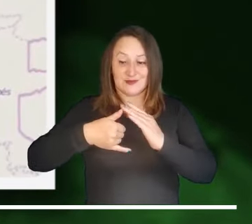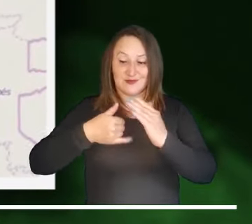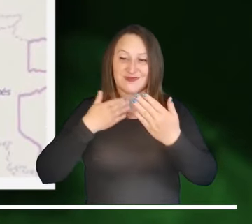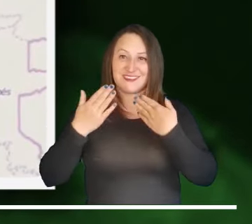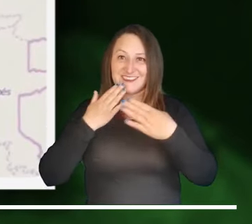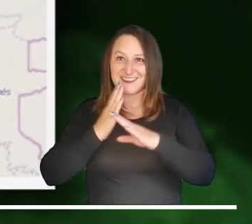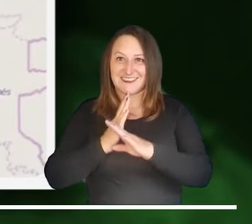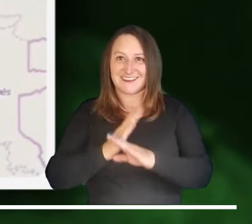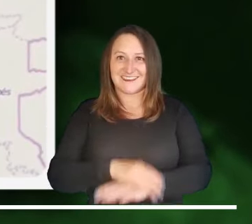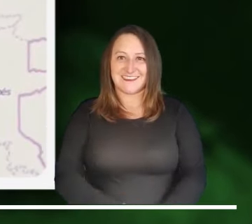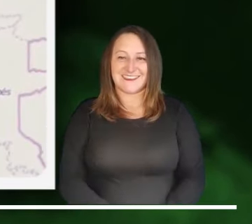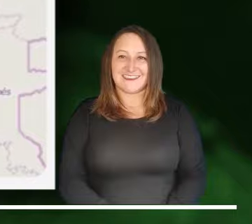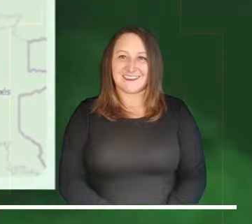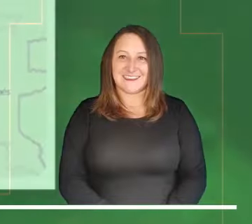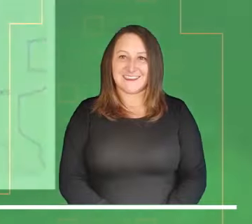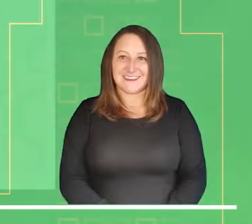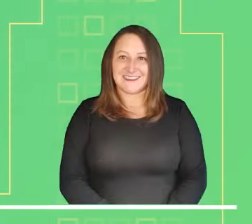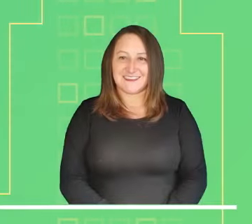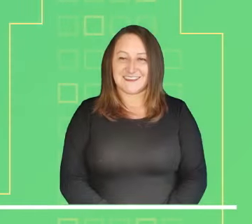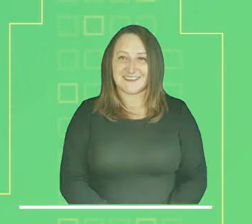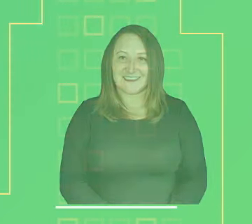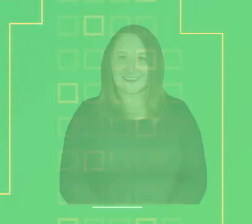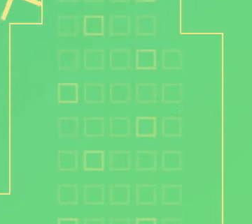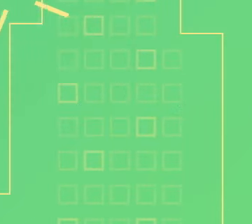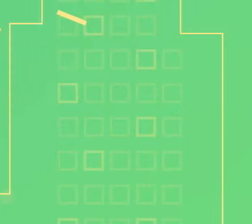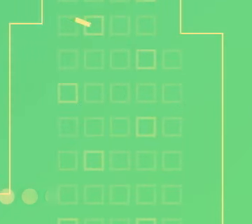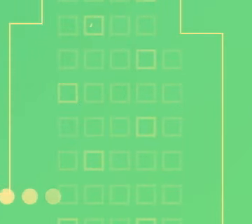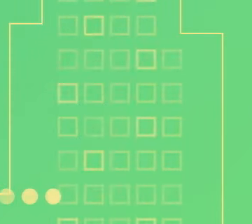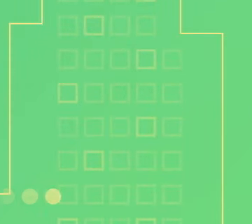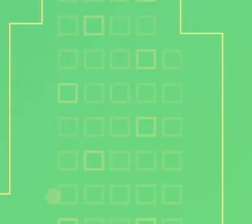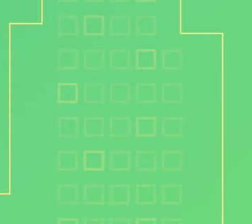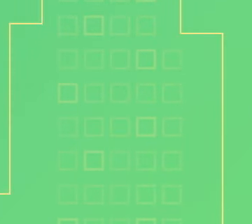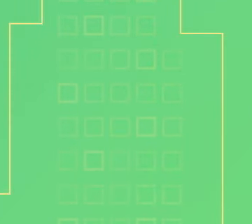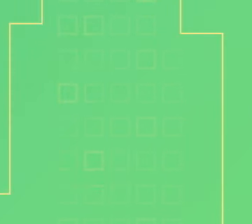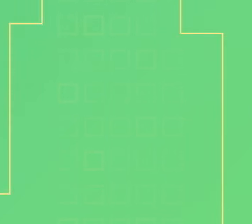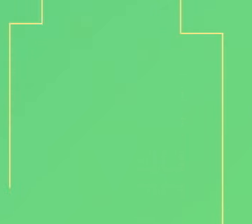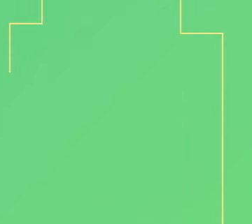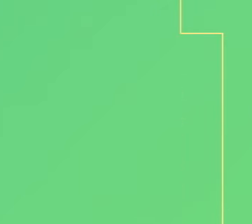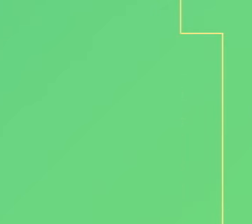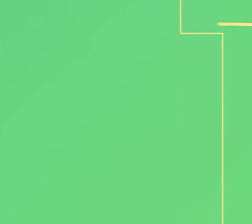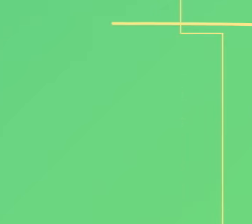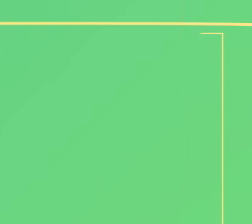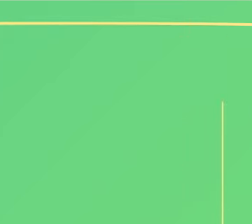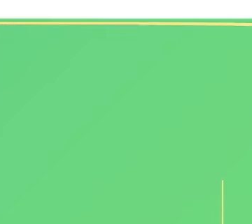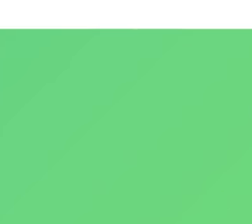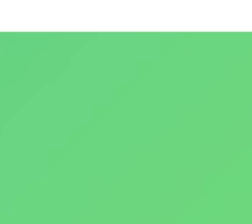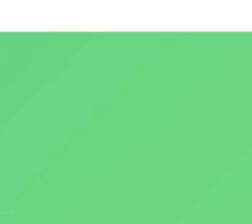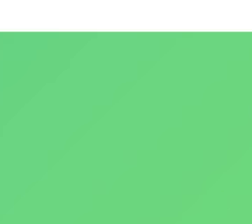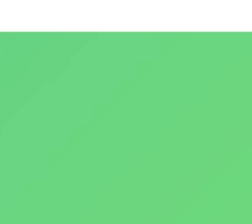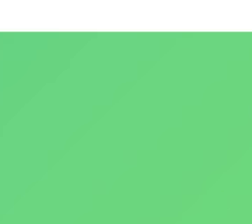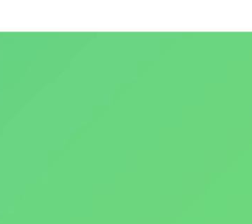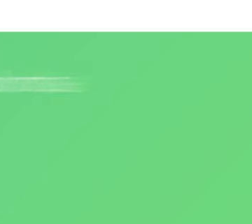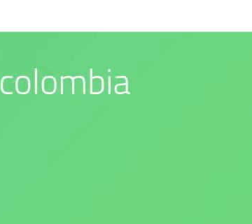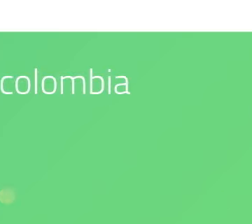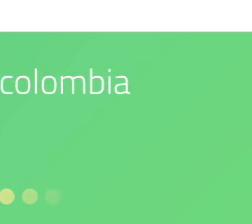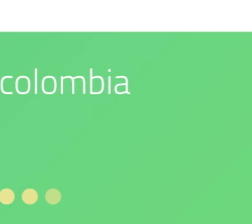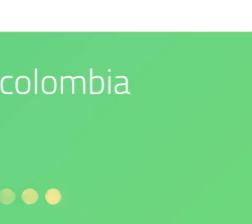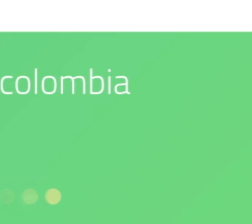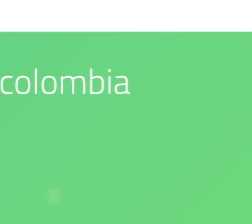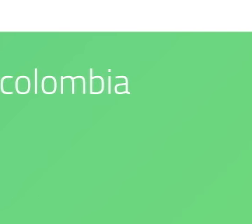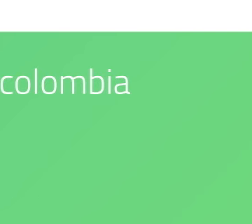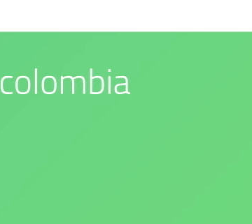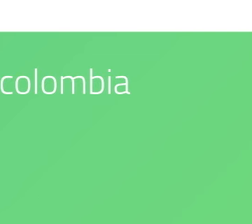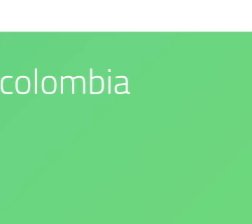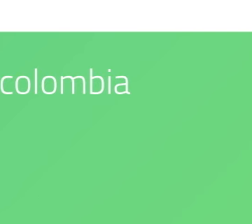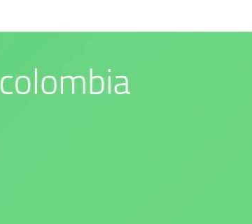probabilidad de deslizamientos. Síguenos en nuestras redes sociales. Nuestro compromiso es con el medio